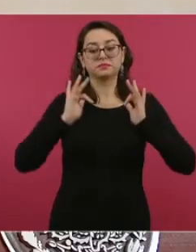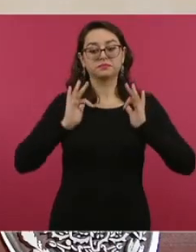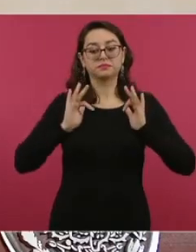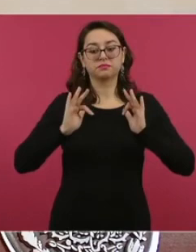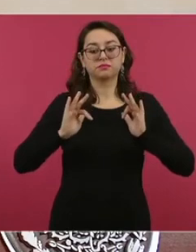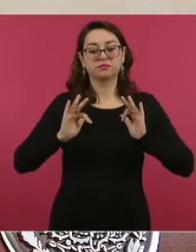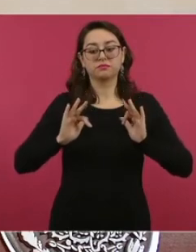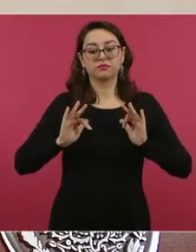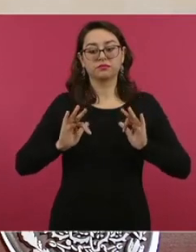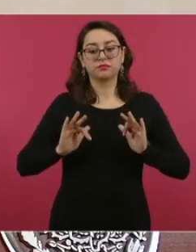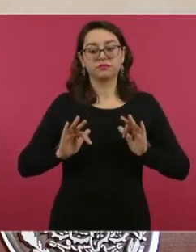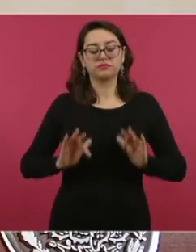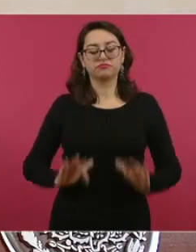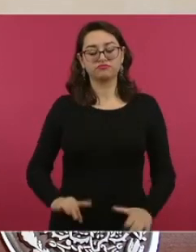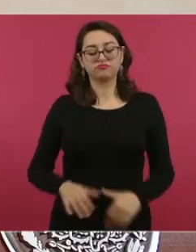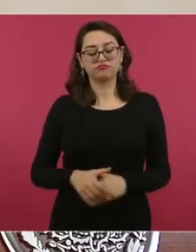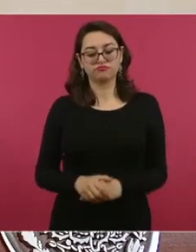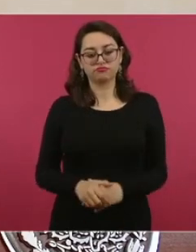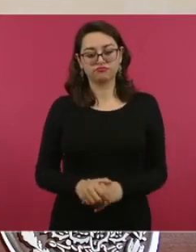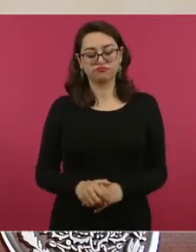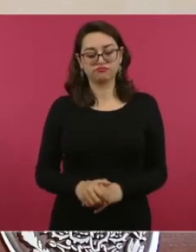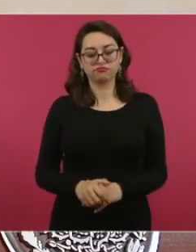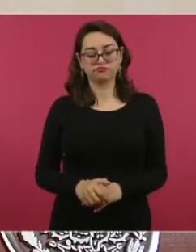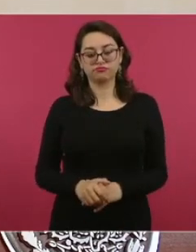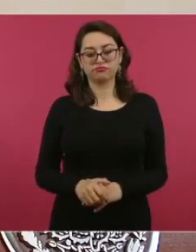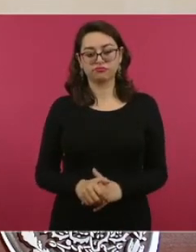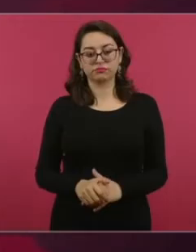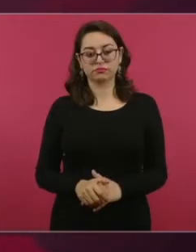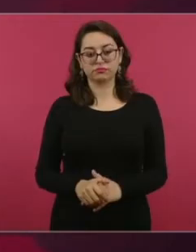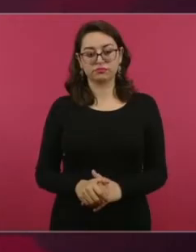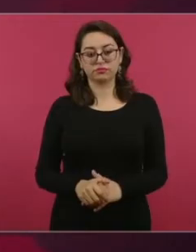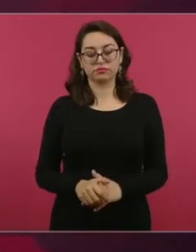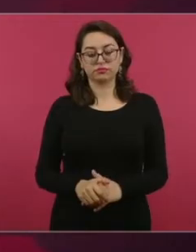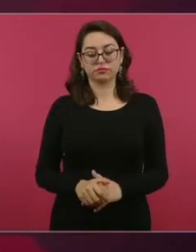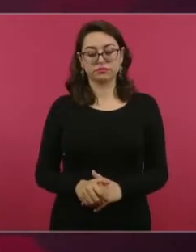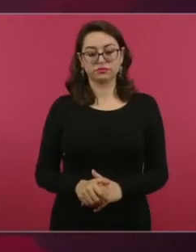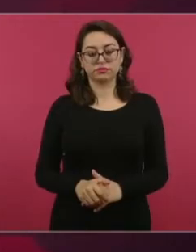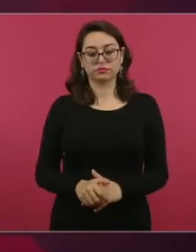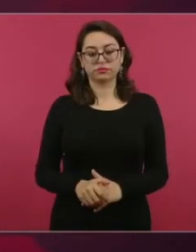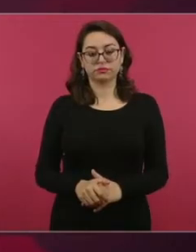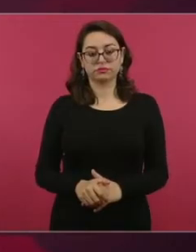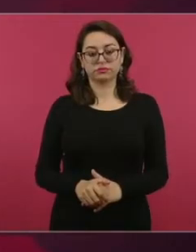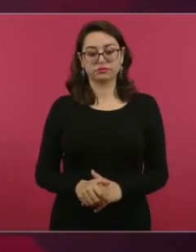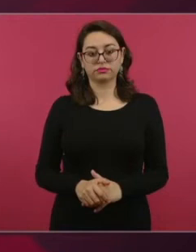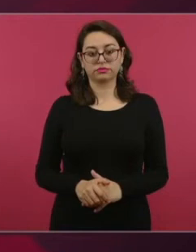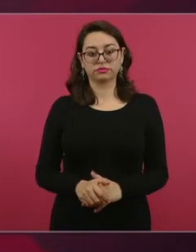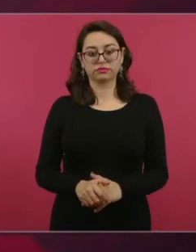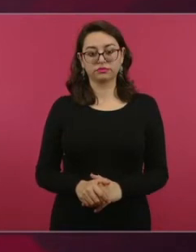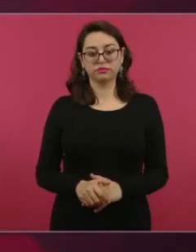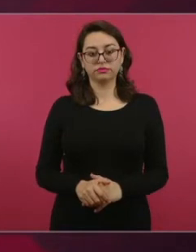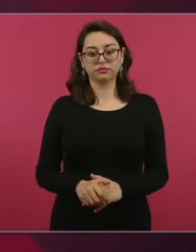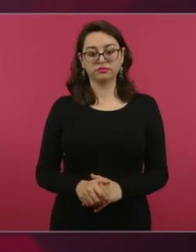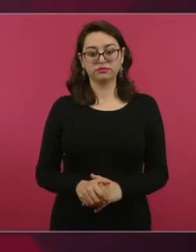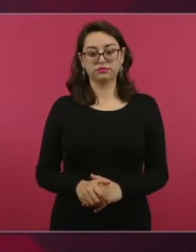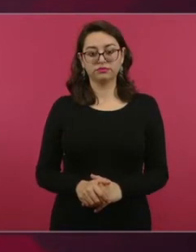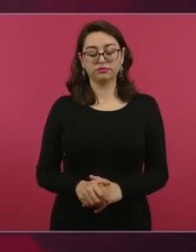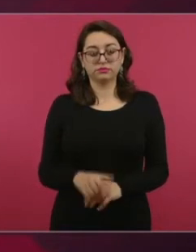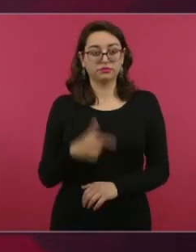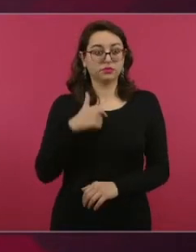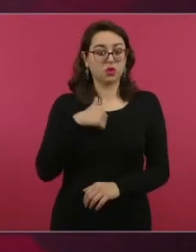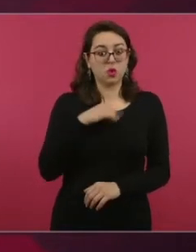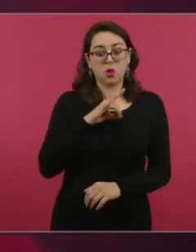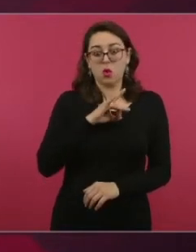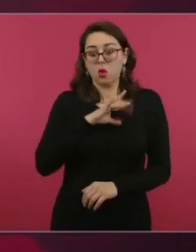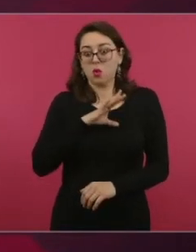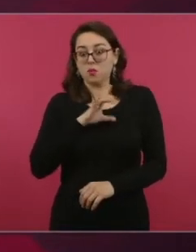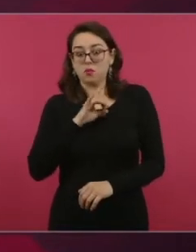no tengo ningún temor,